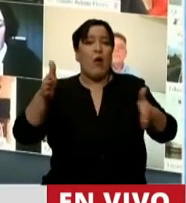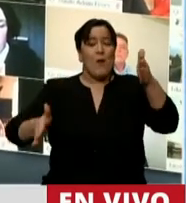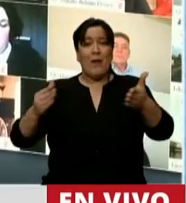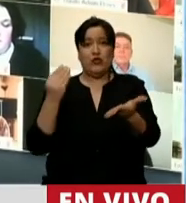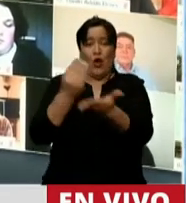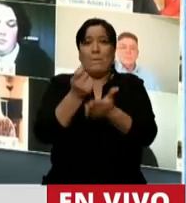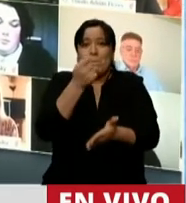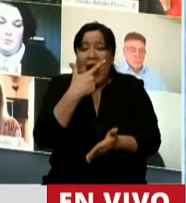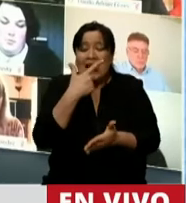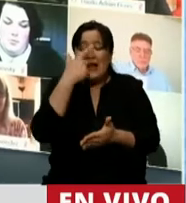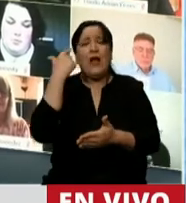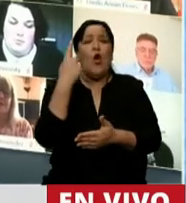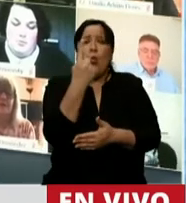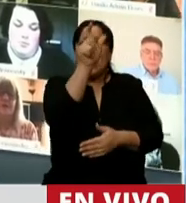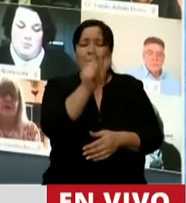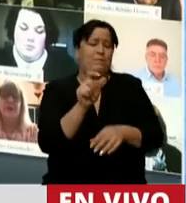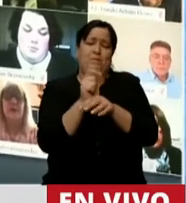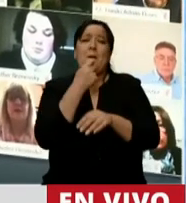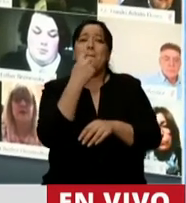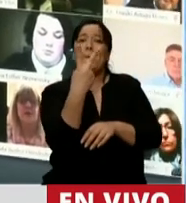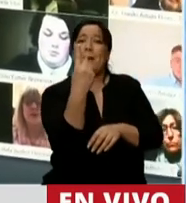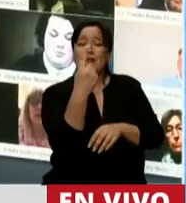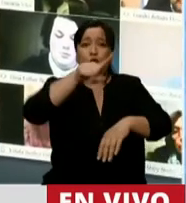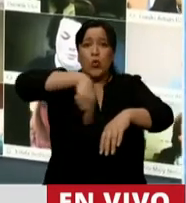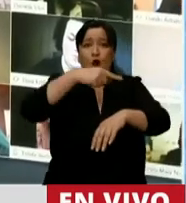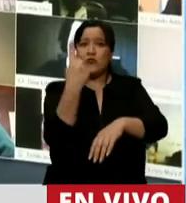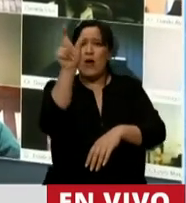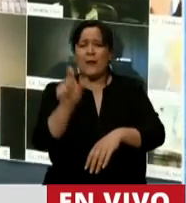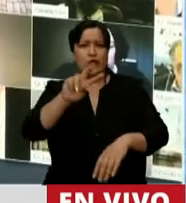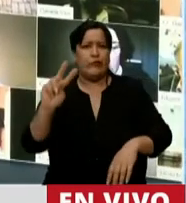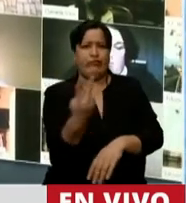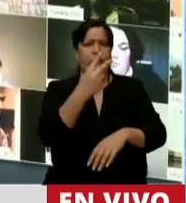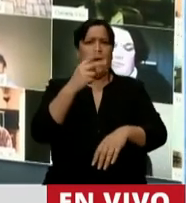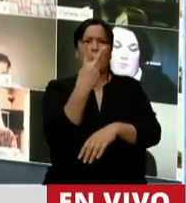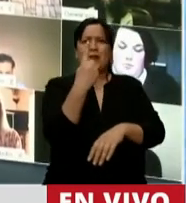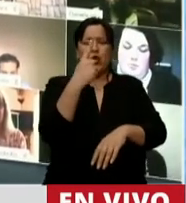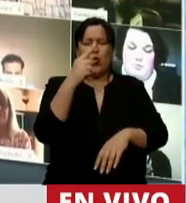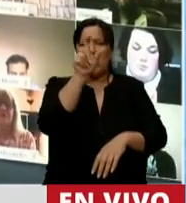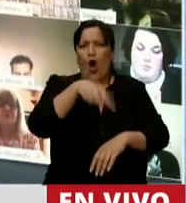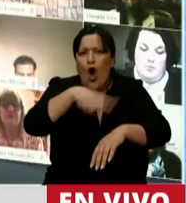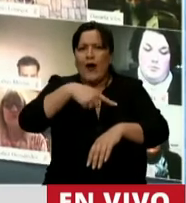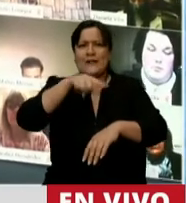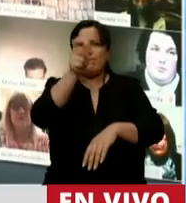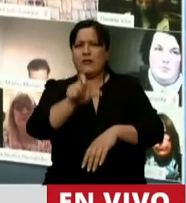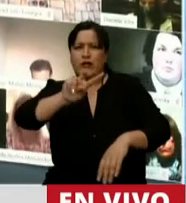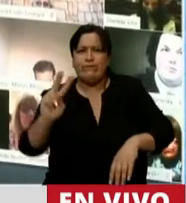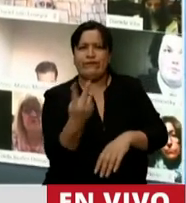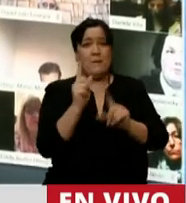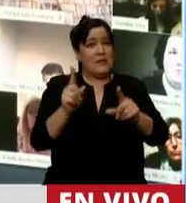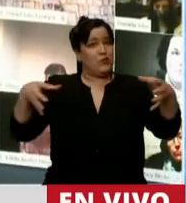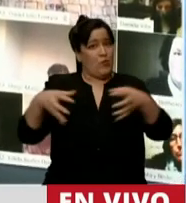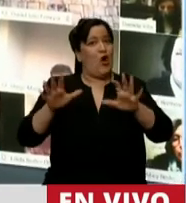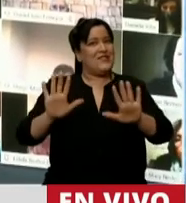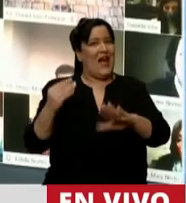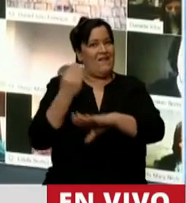durante los 4 años de Mauricio Macri en el poder a manos de las fuerzas de seguridad. La verdad es que no